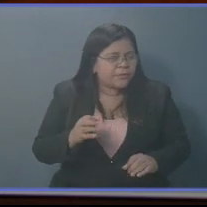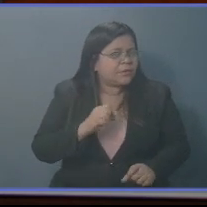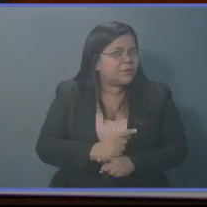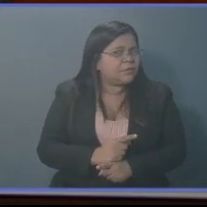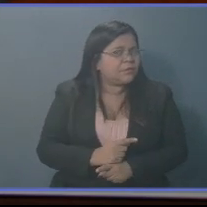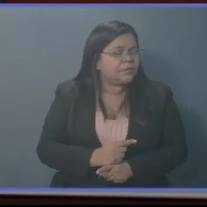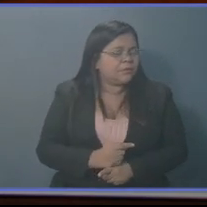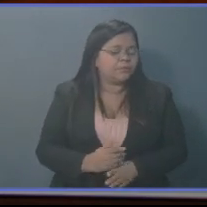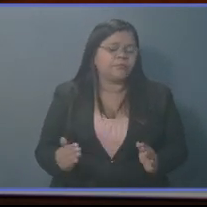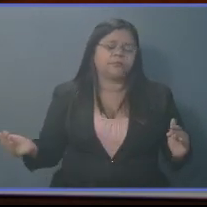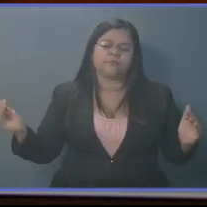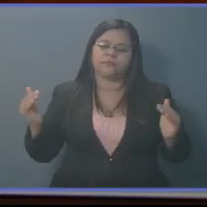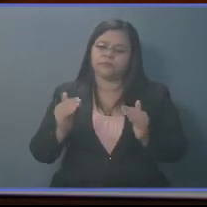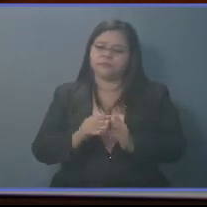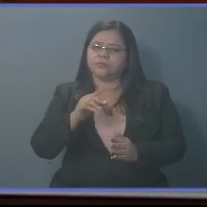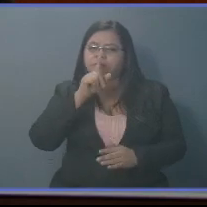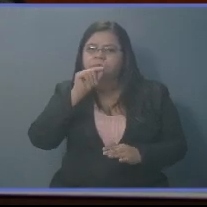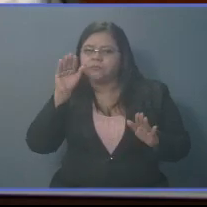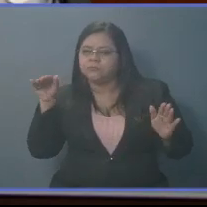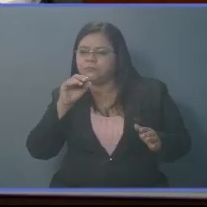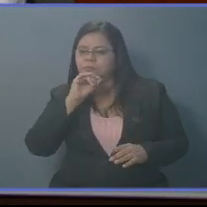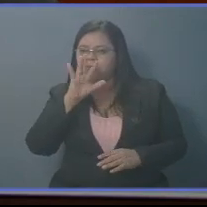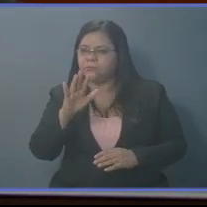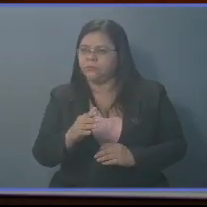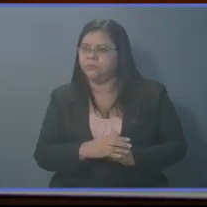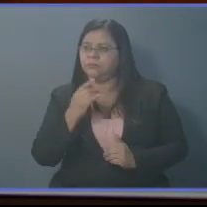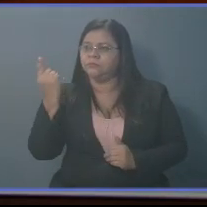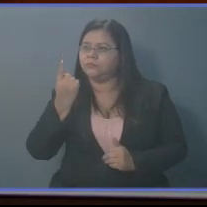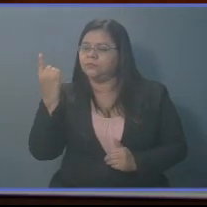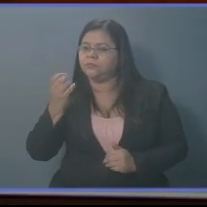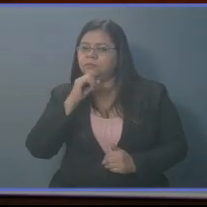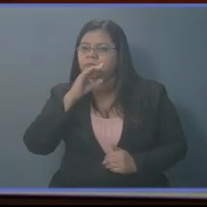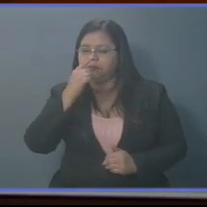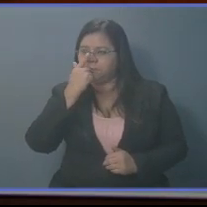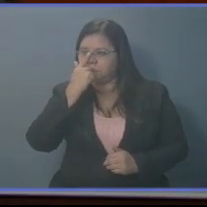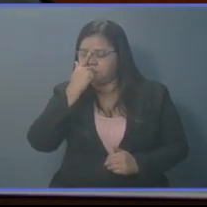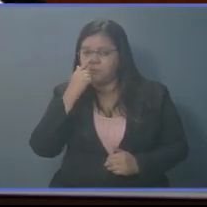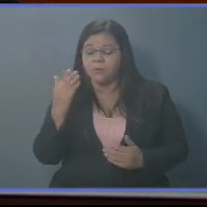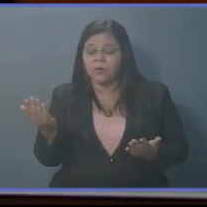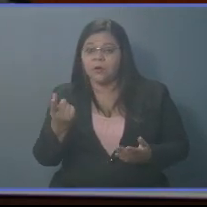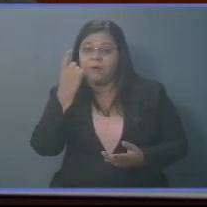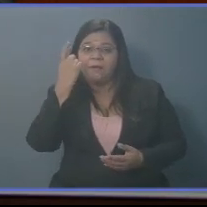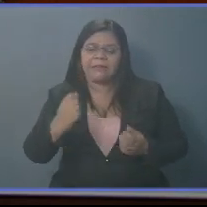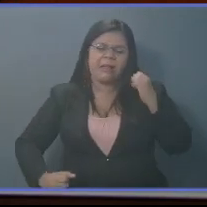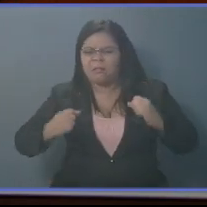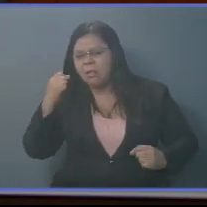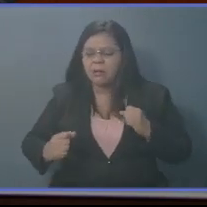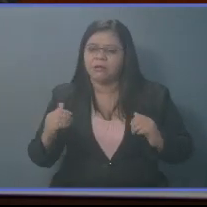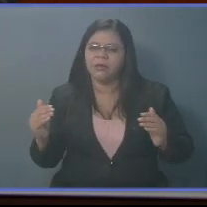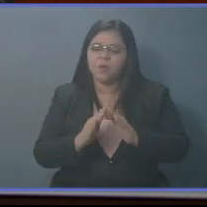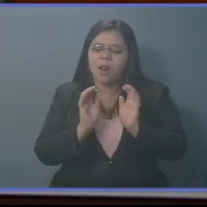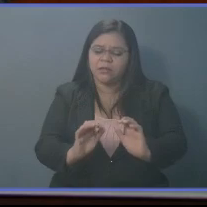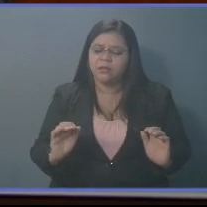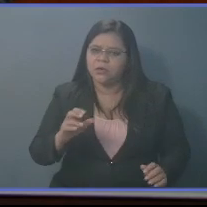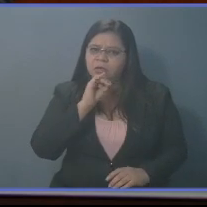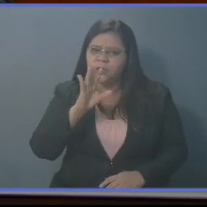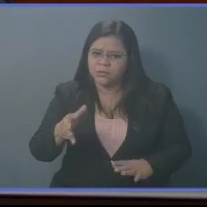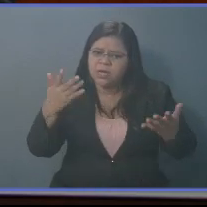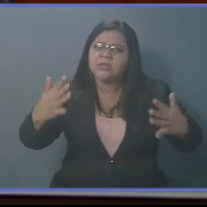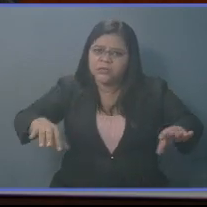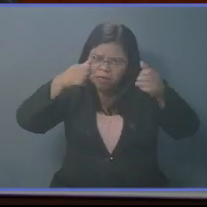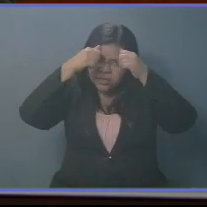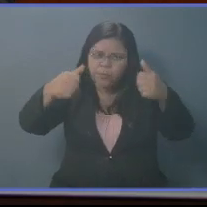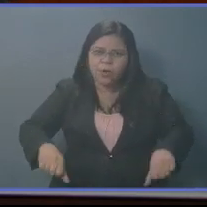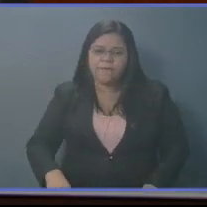También ha puesto otro en el cual solo le faltó aparecer zapateando, porque dice, lo aprobaron.